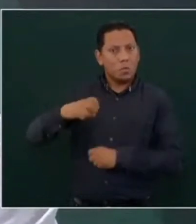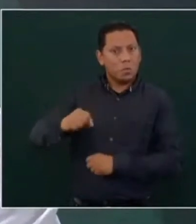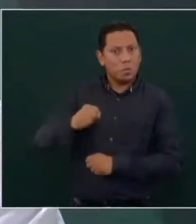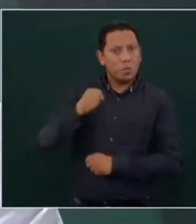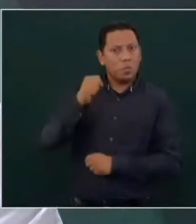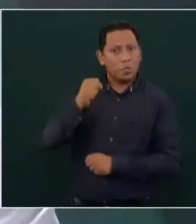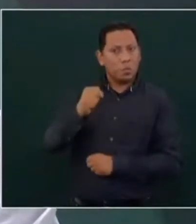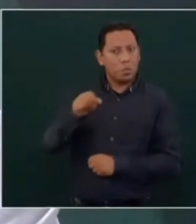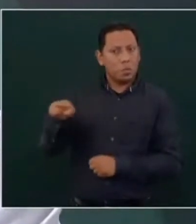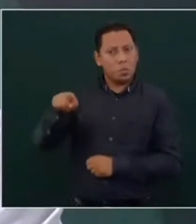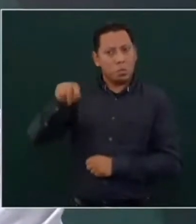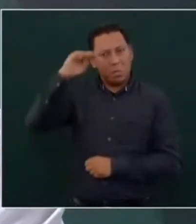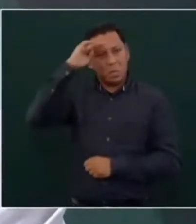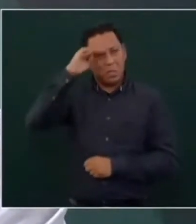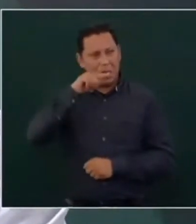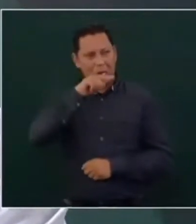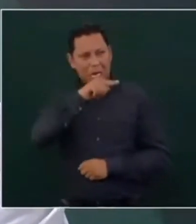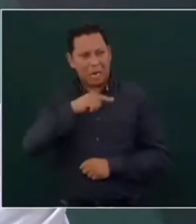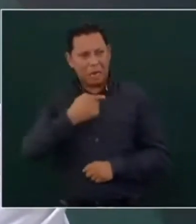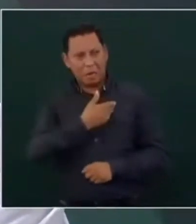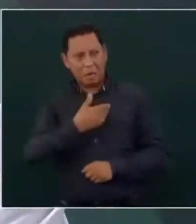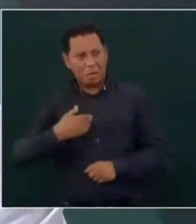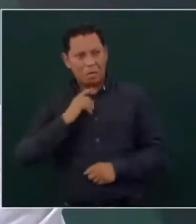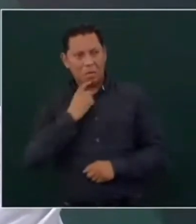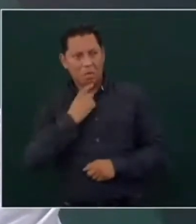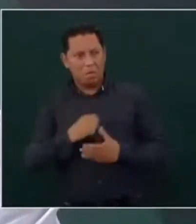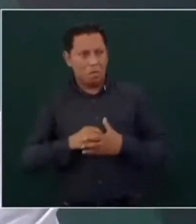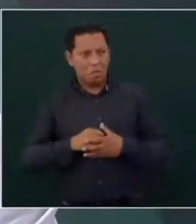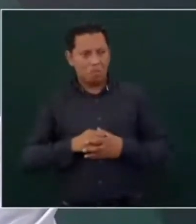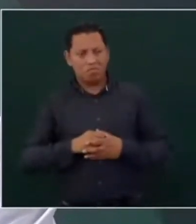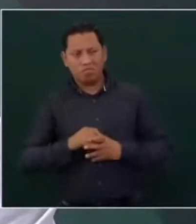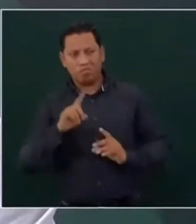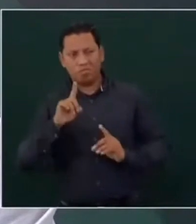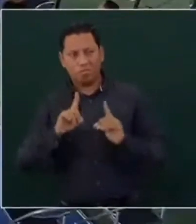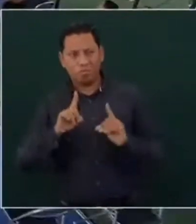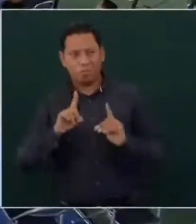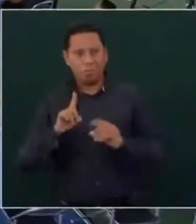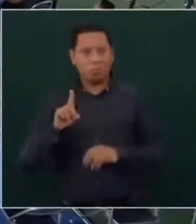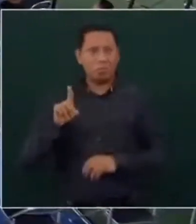entonces no han cambiado en eso